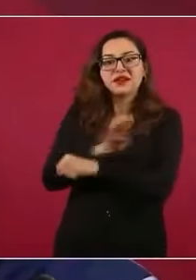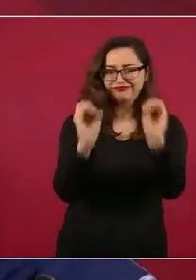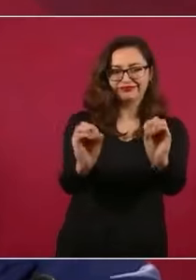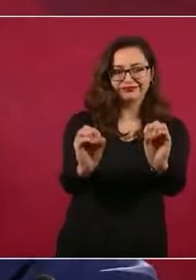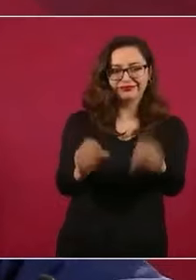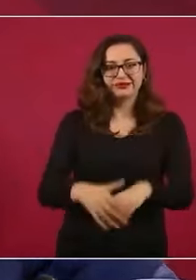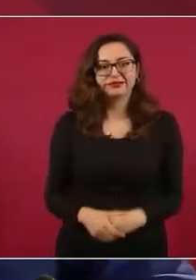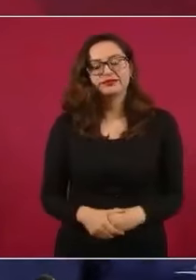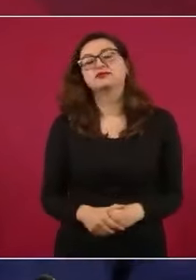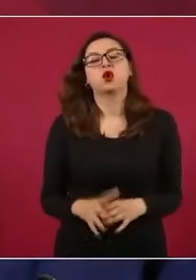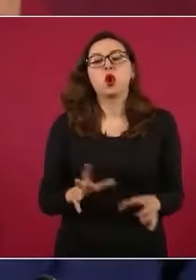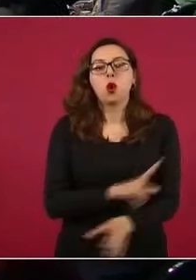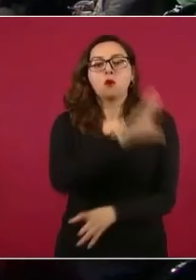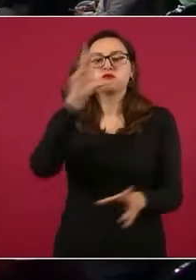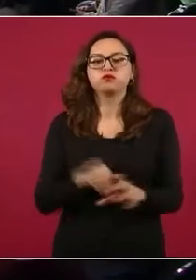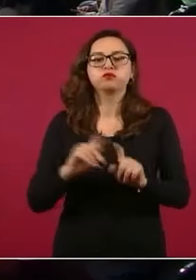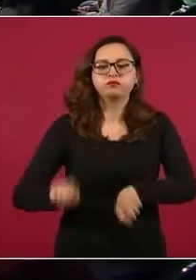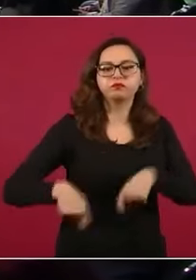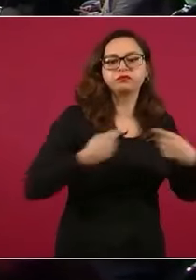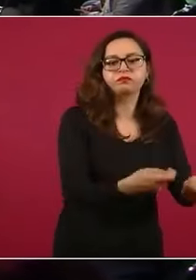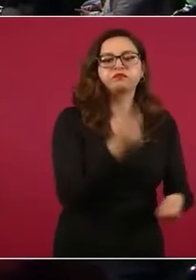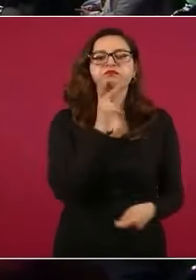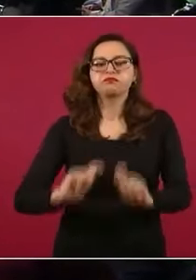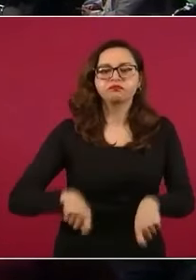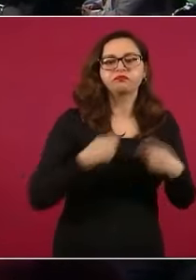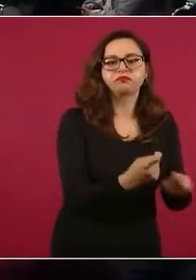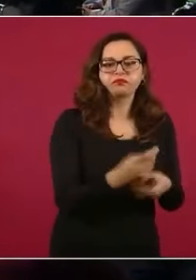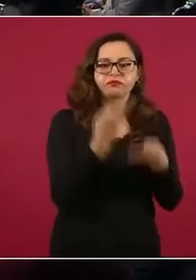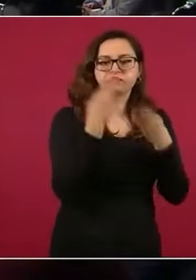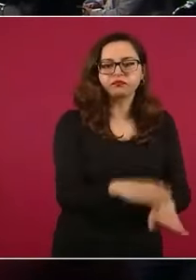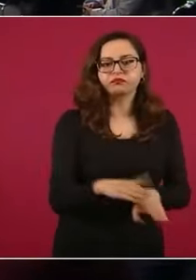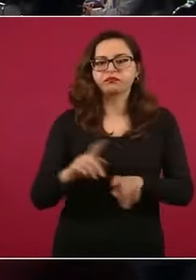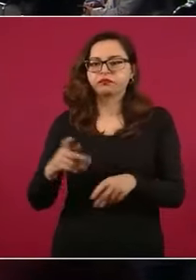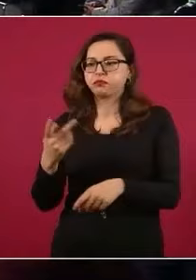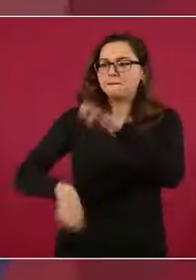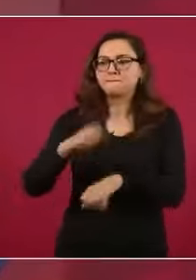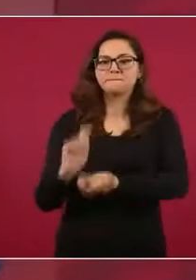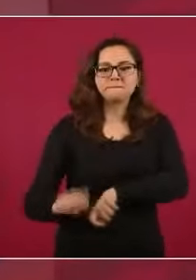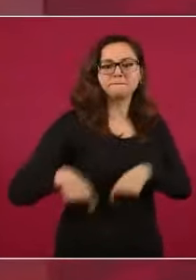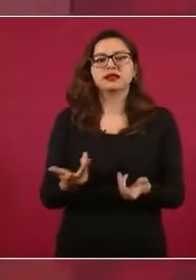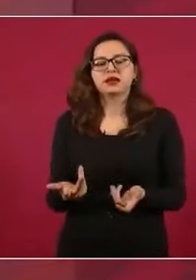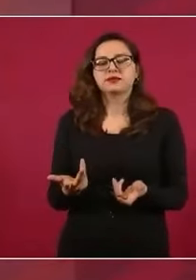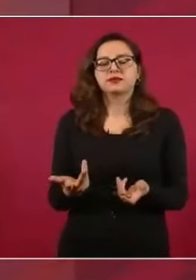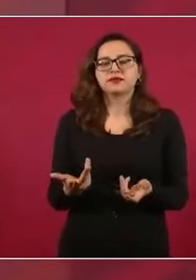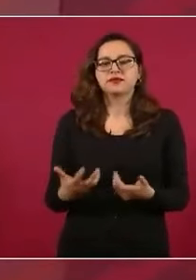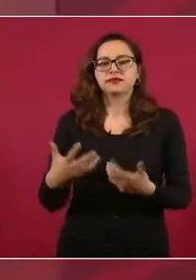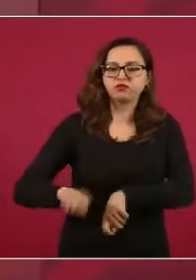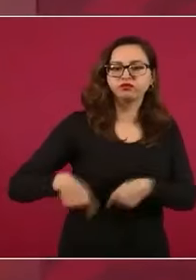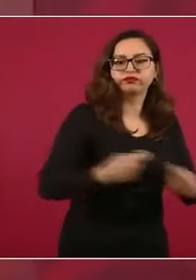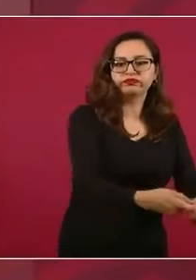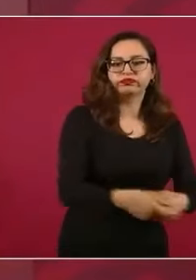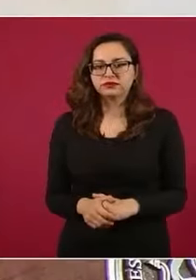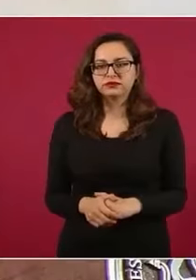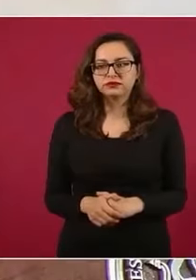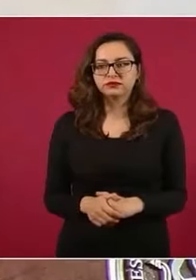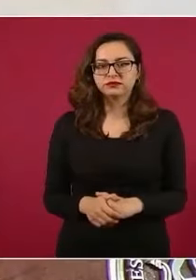Ninguna. Era entregar el petróleo, era entregar los bancos, era entregar las empresas públicas, era entregar la industria eléctrica,